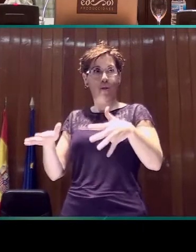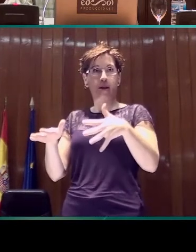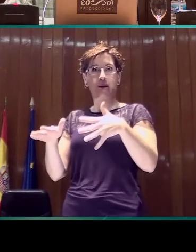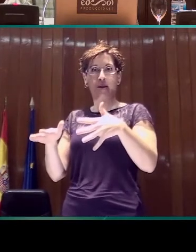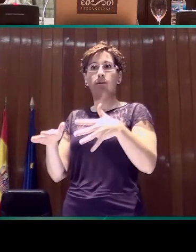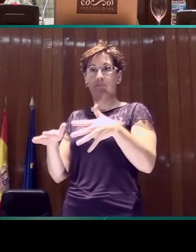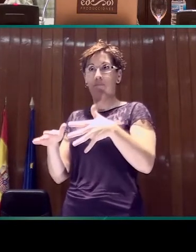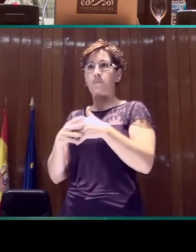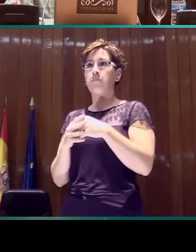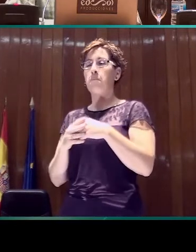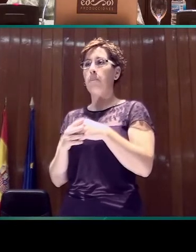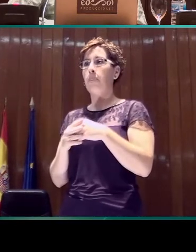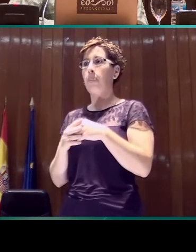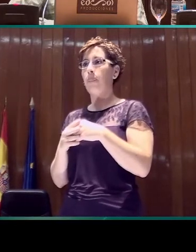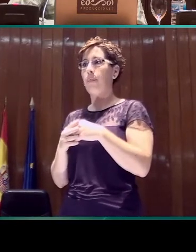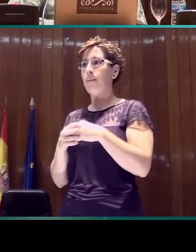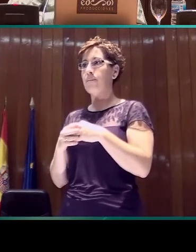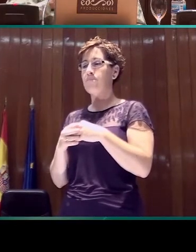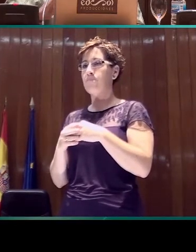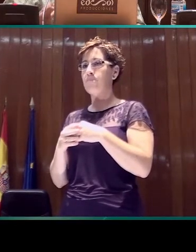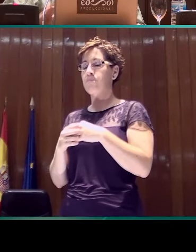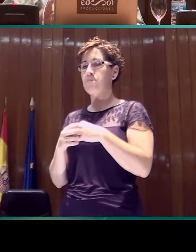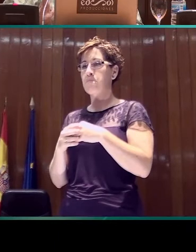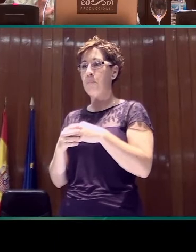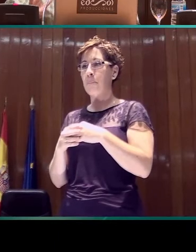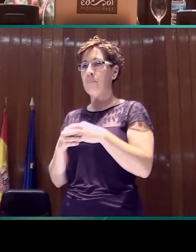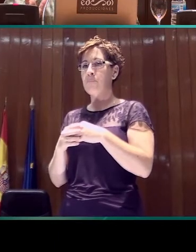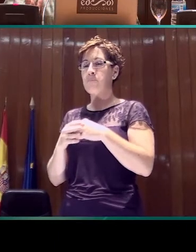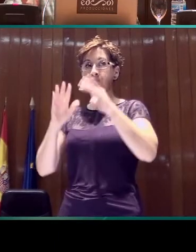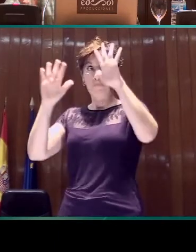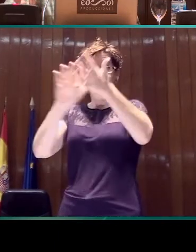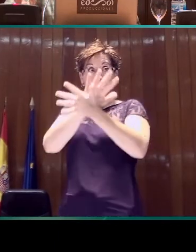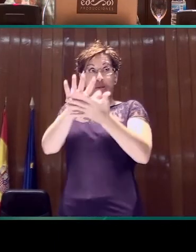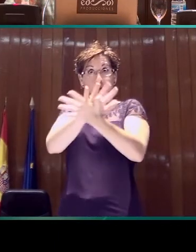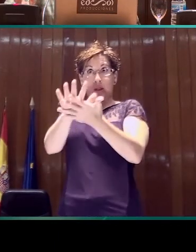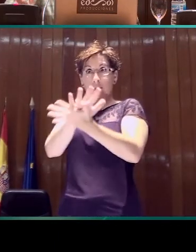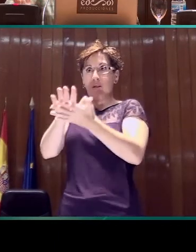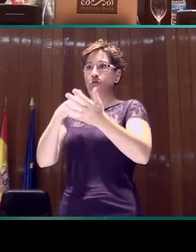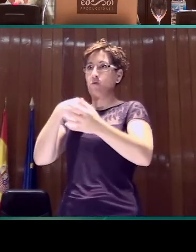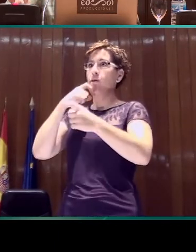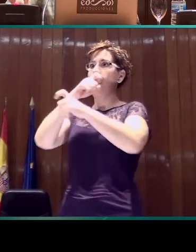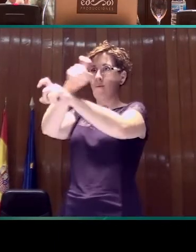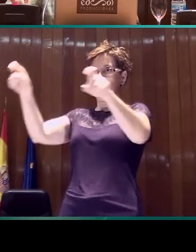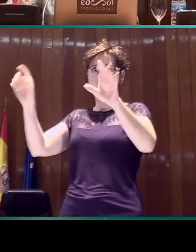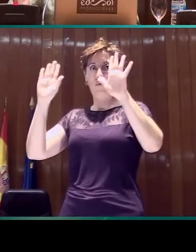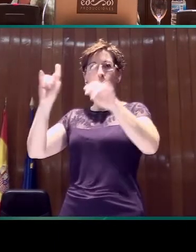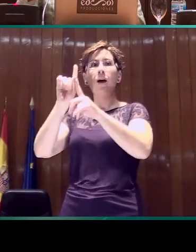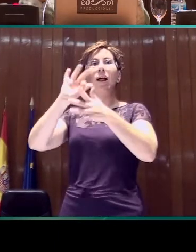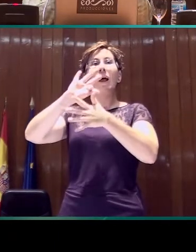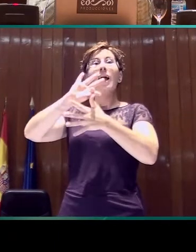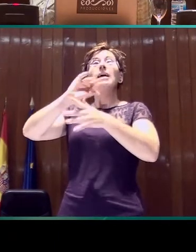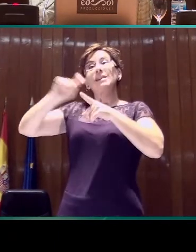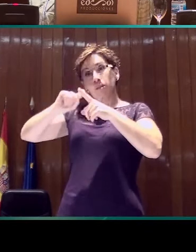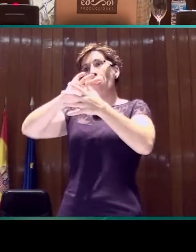suspendida. En la lengua de signos voy a aclarar que hay muchos tipos de boyas, es decir, muchas